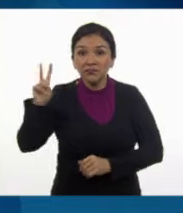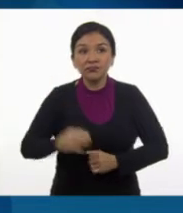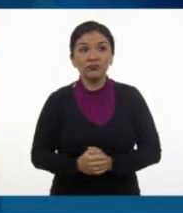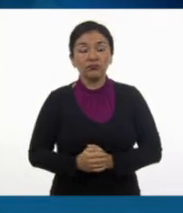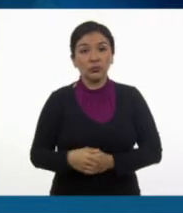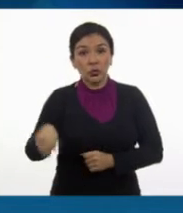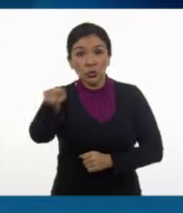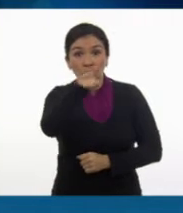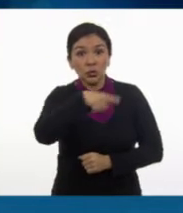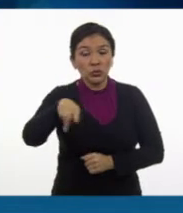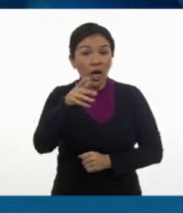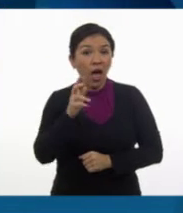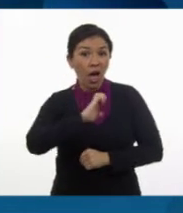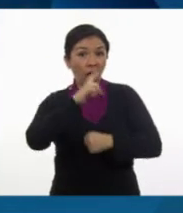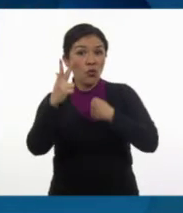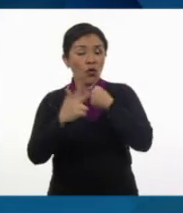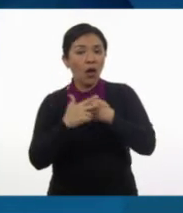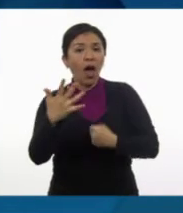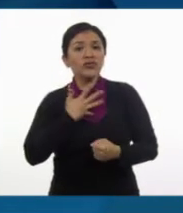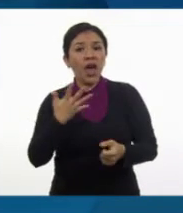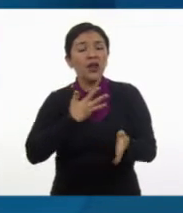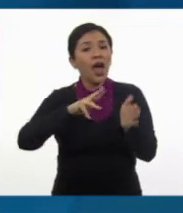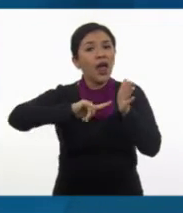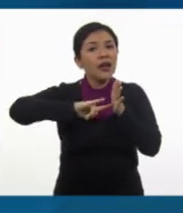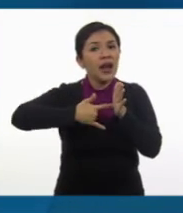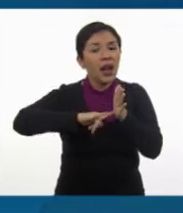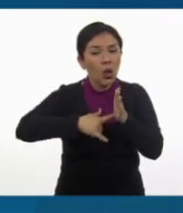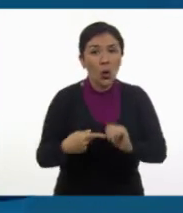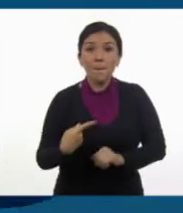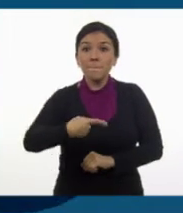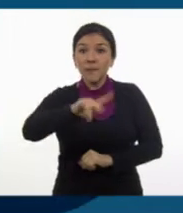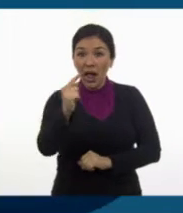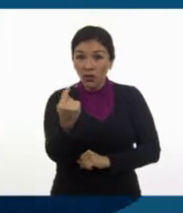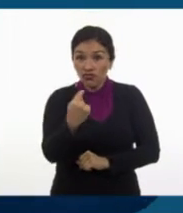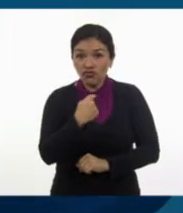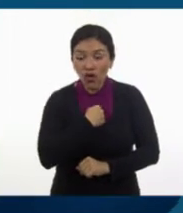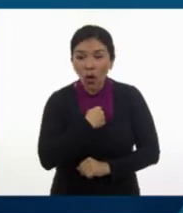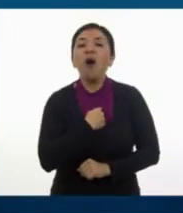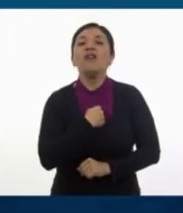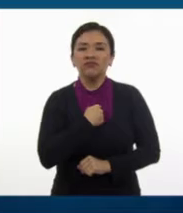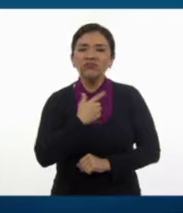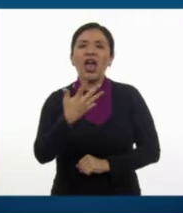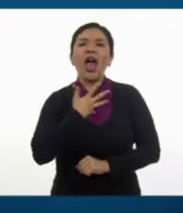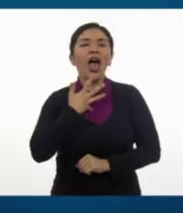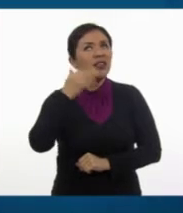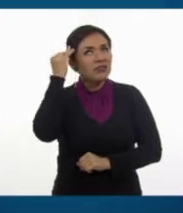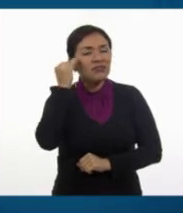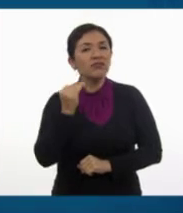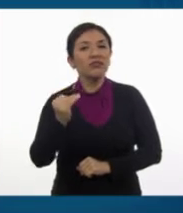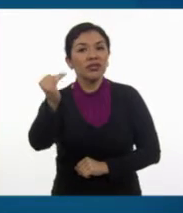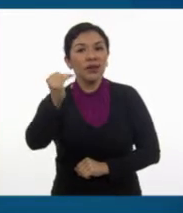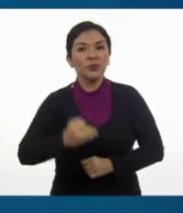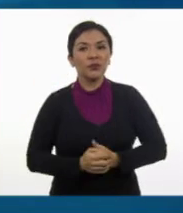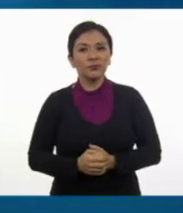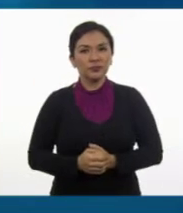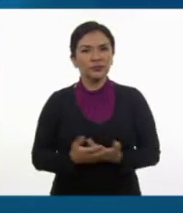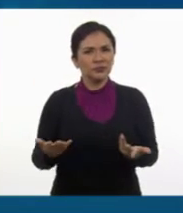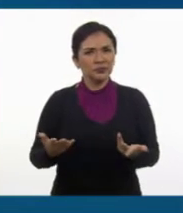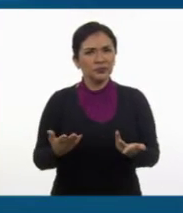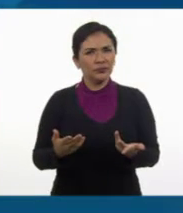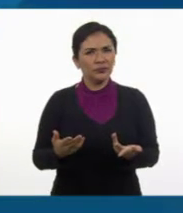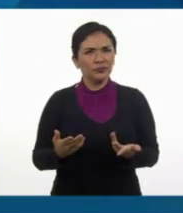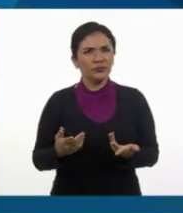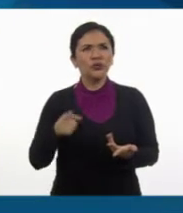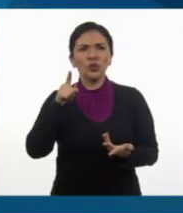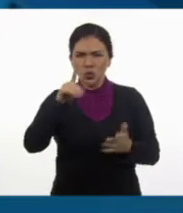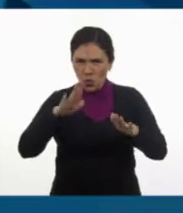los europeos tenéis los relojes, pero nosotros tenemos el tiempo. Confía